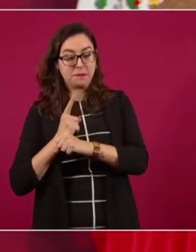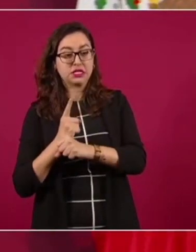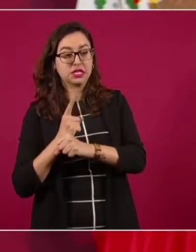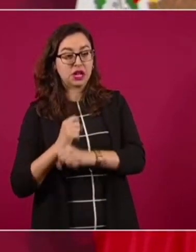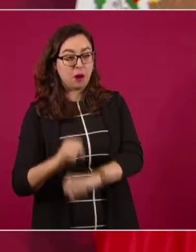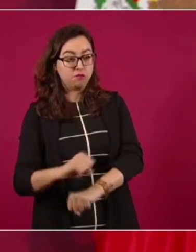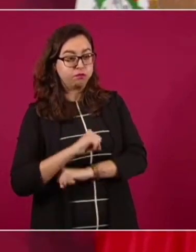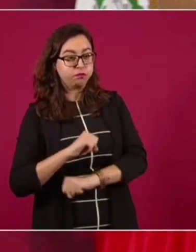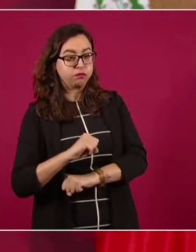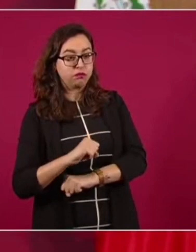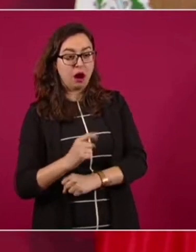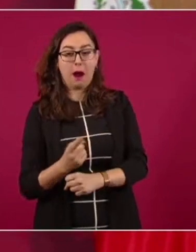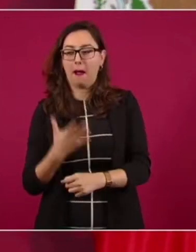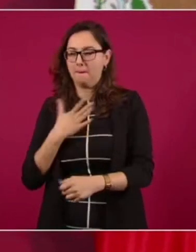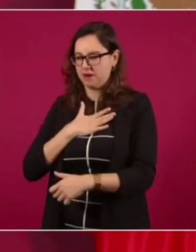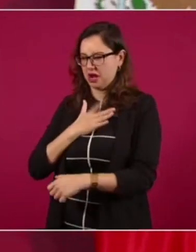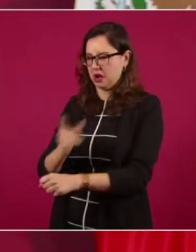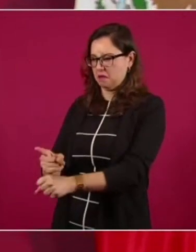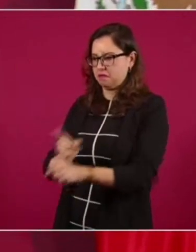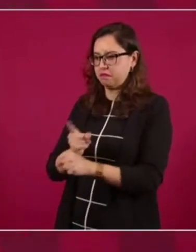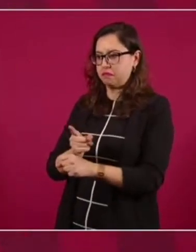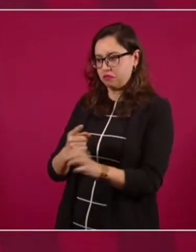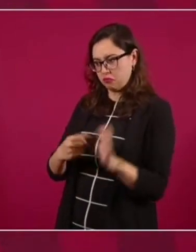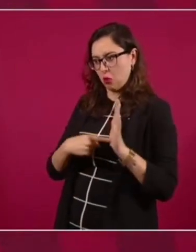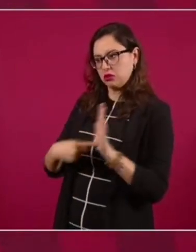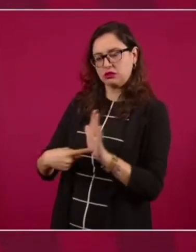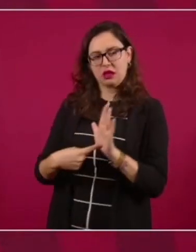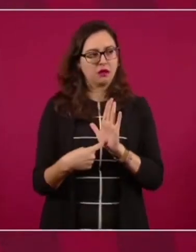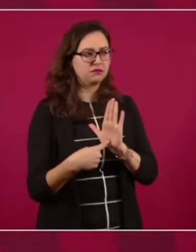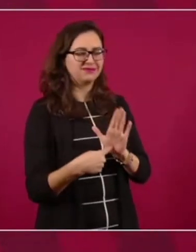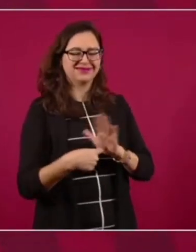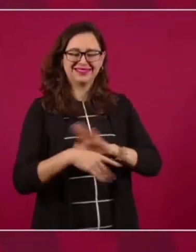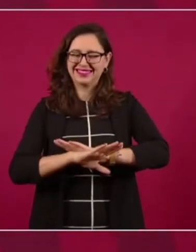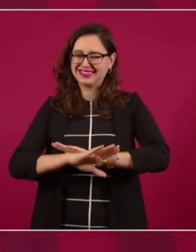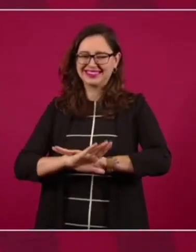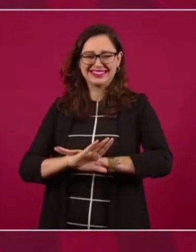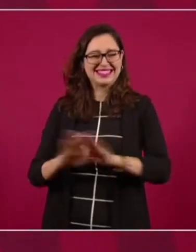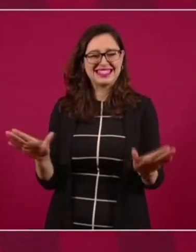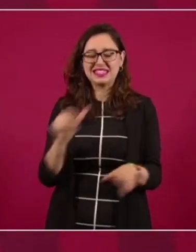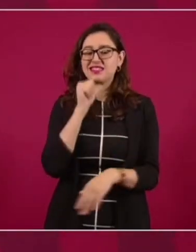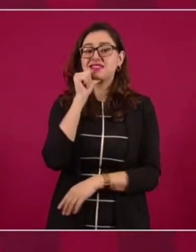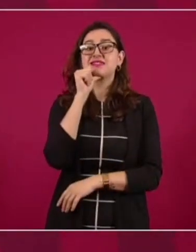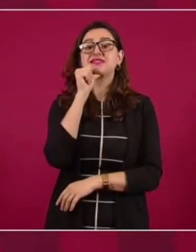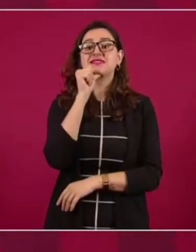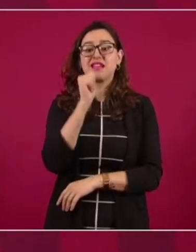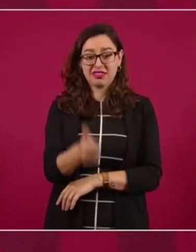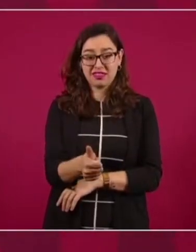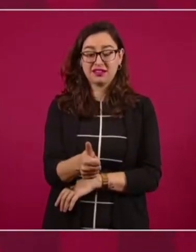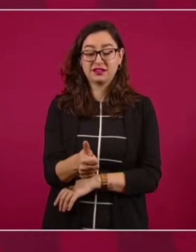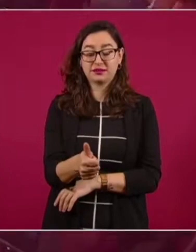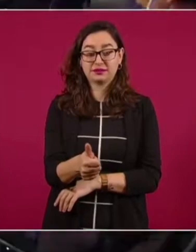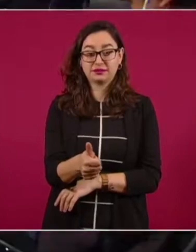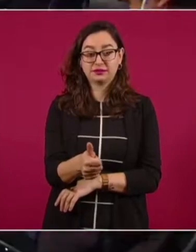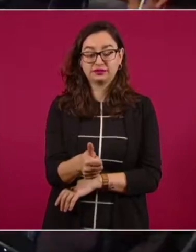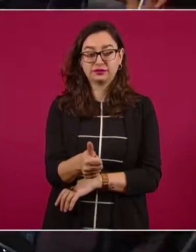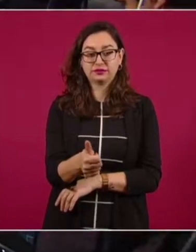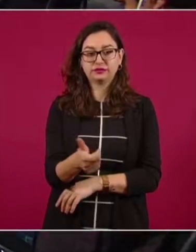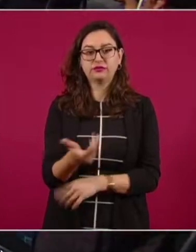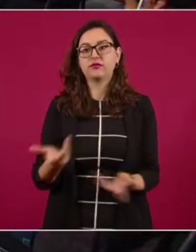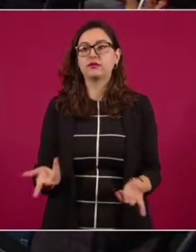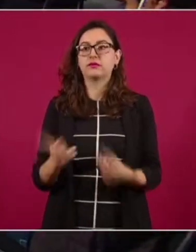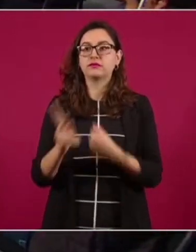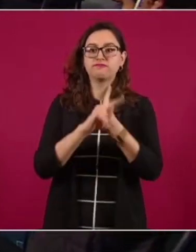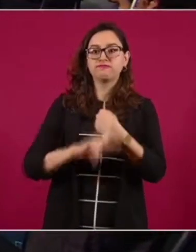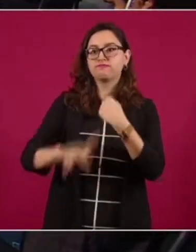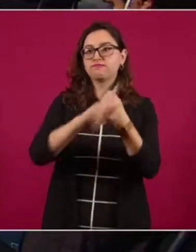sin intervenciones,